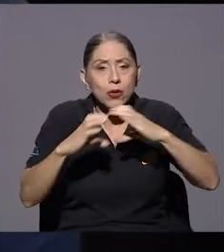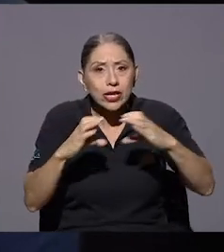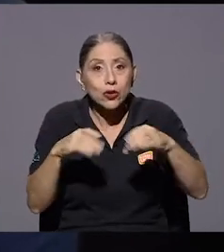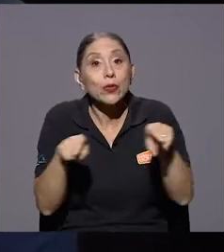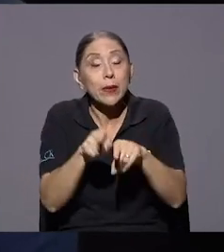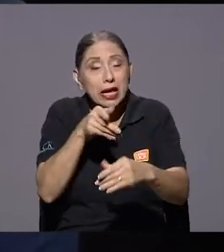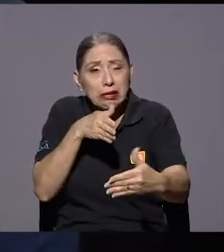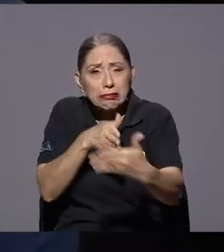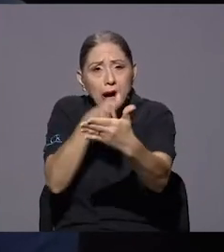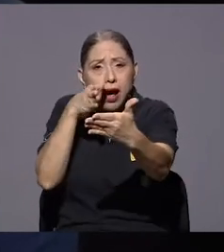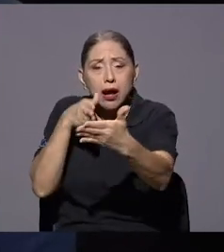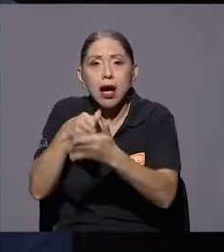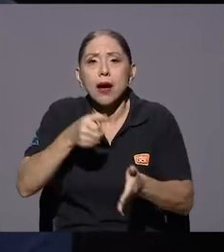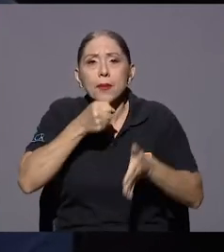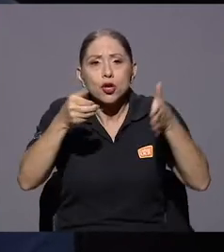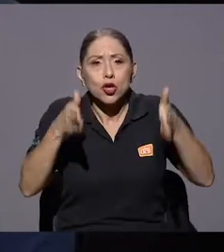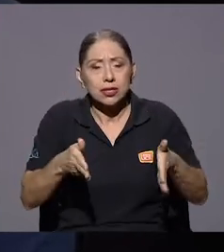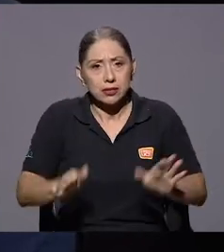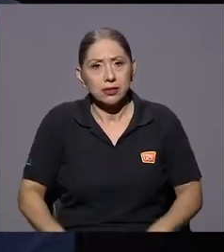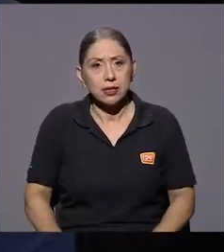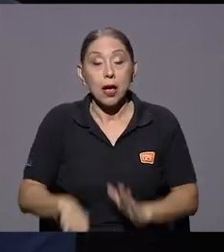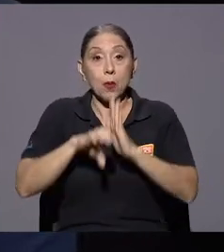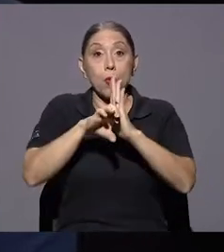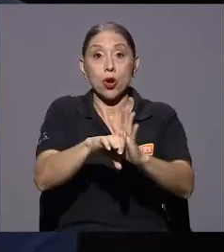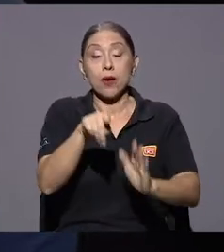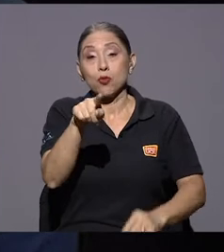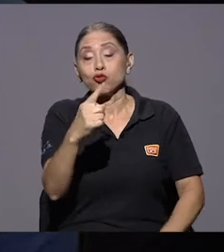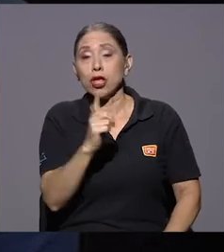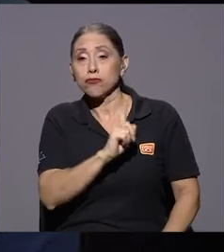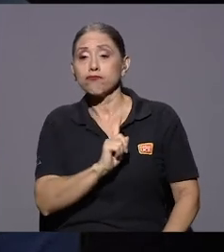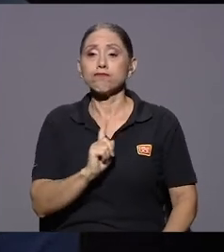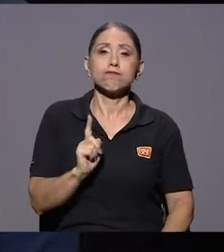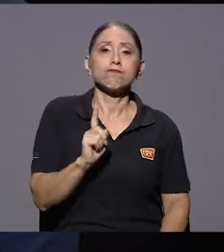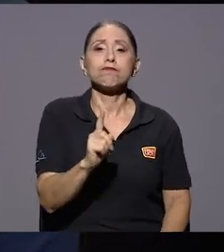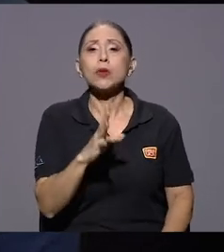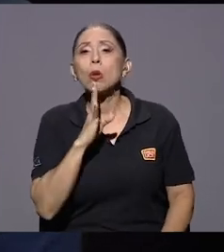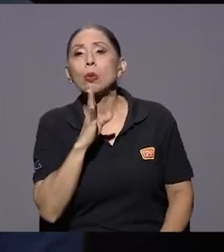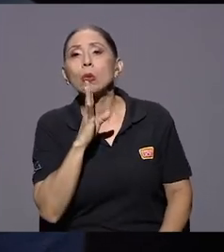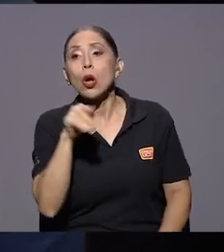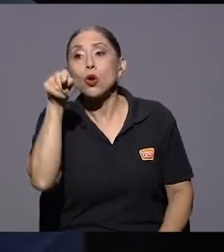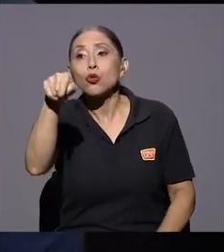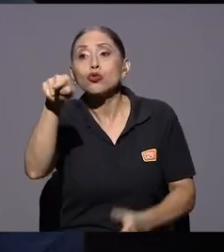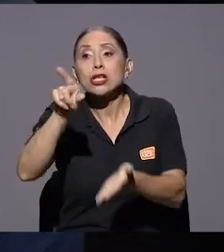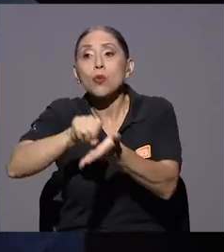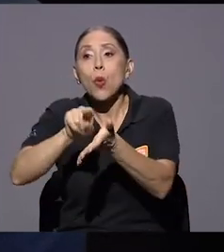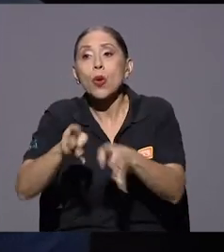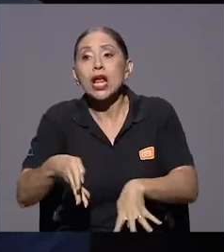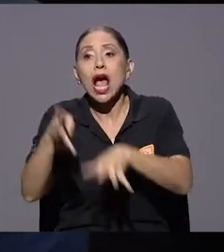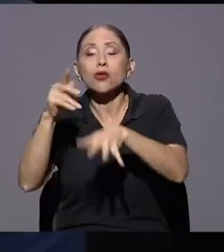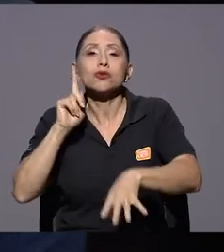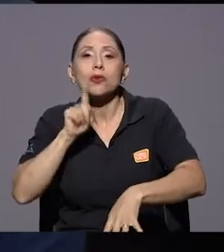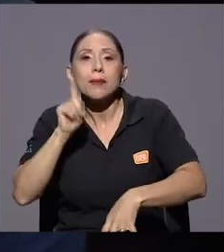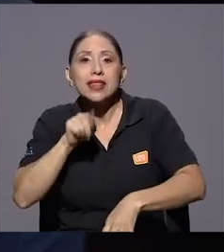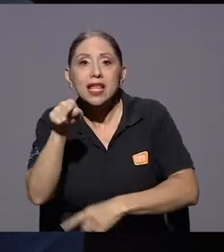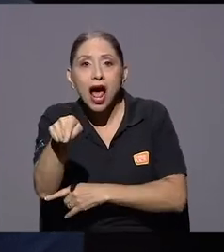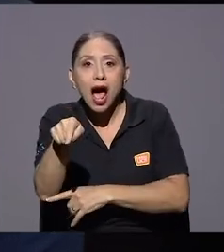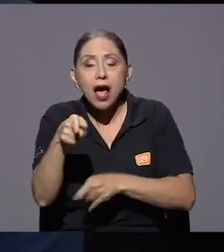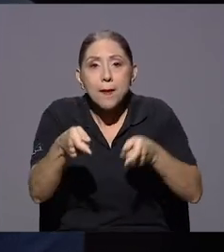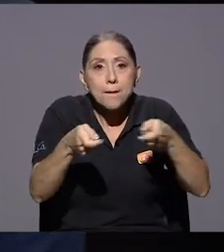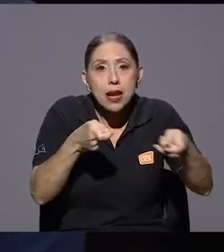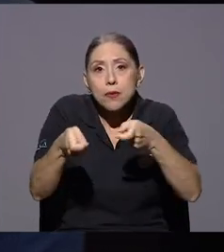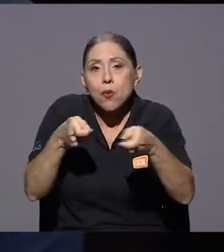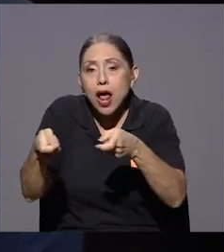eso es clarísimo porque cuando vos salís a decirles que lo que están lo que están publicando es una mentira y que estás